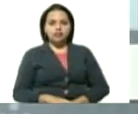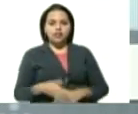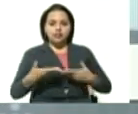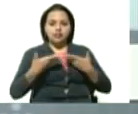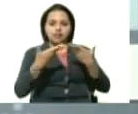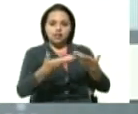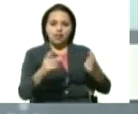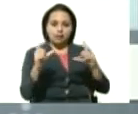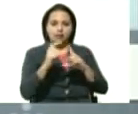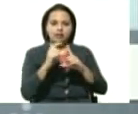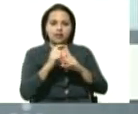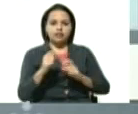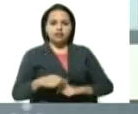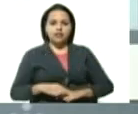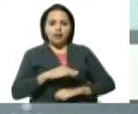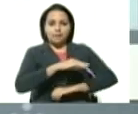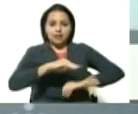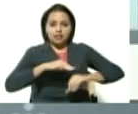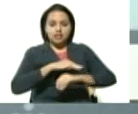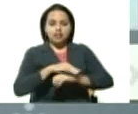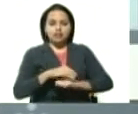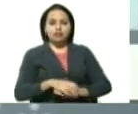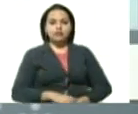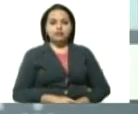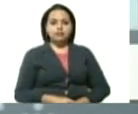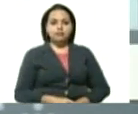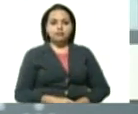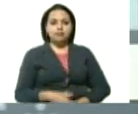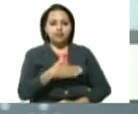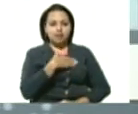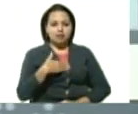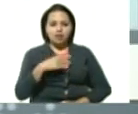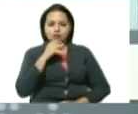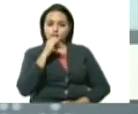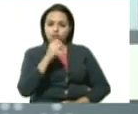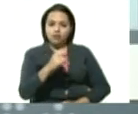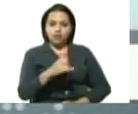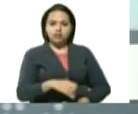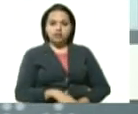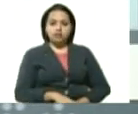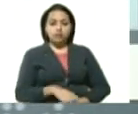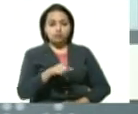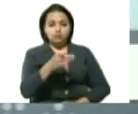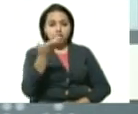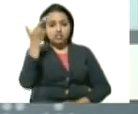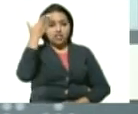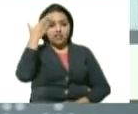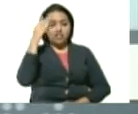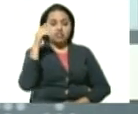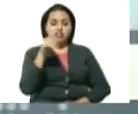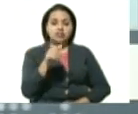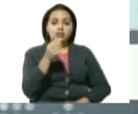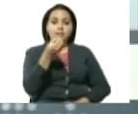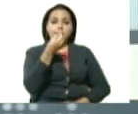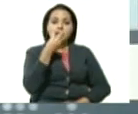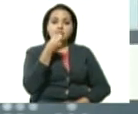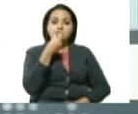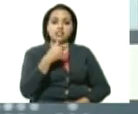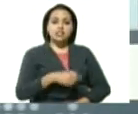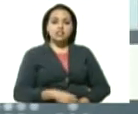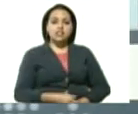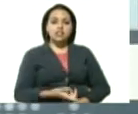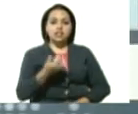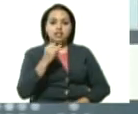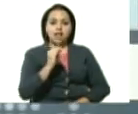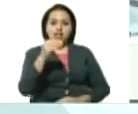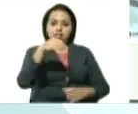al ministro Carlos Alvarado quería informarle que como usted bien sabe este es un medicamento que está en nuestro